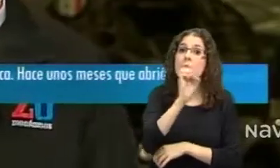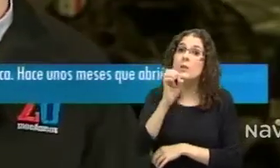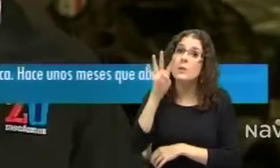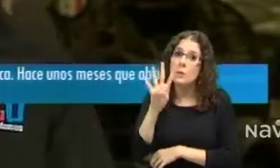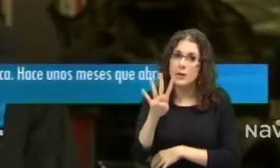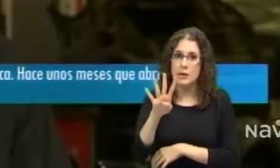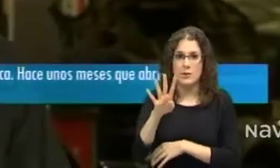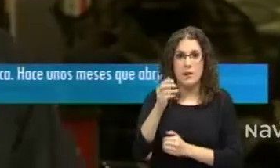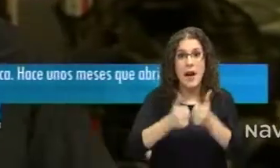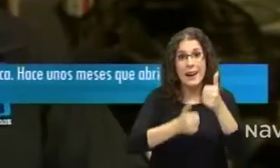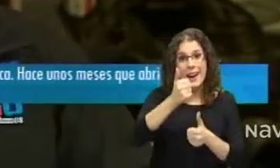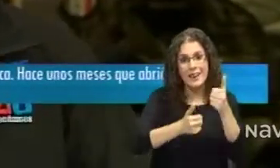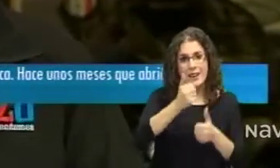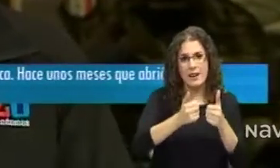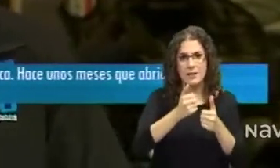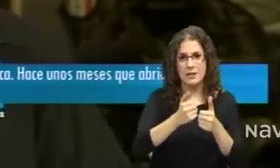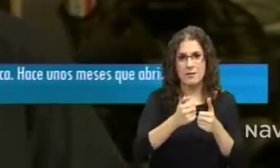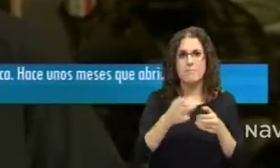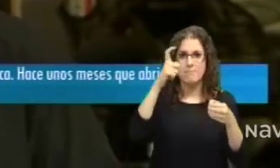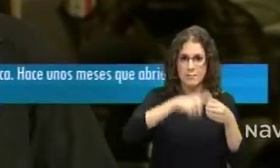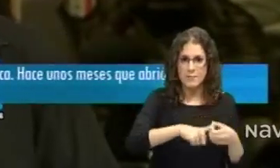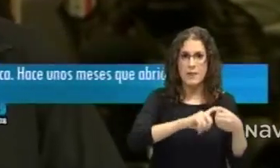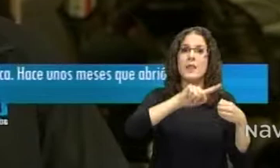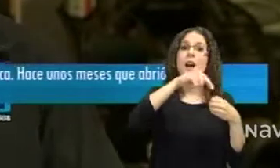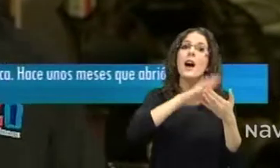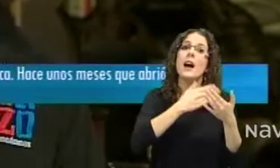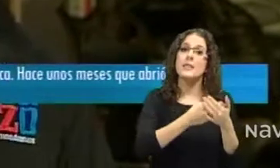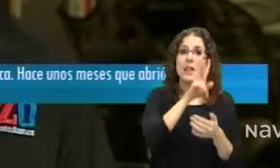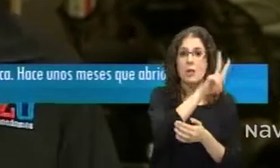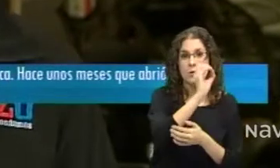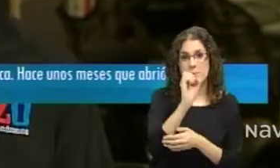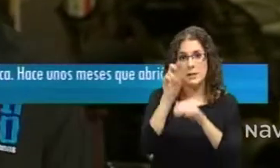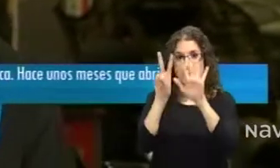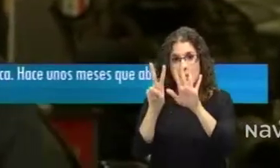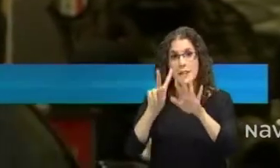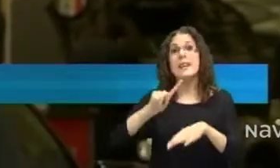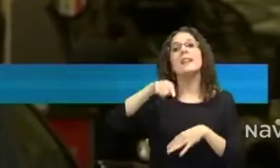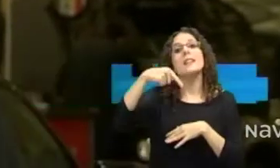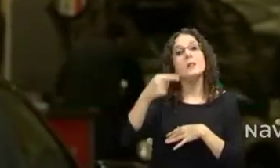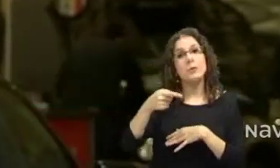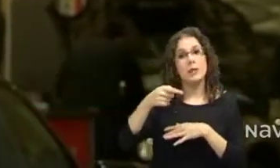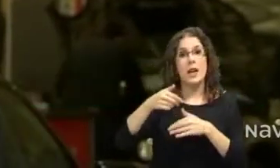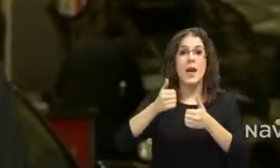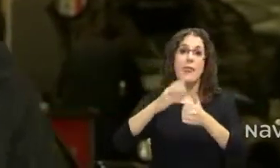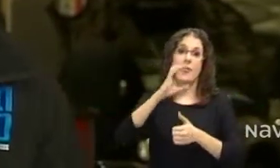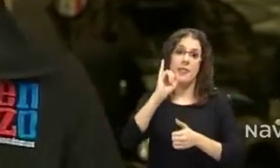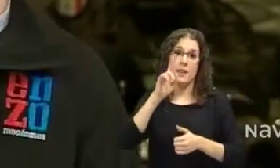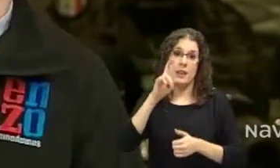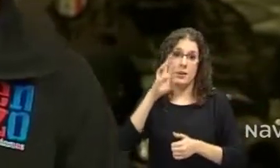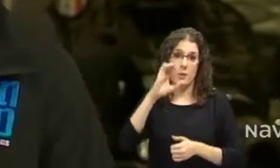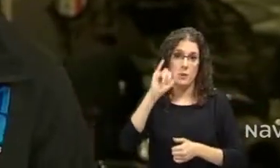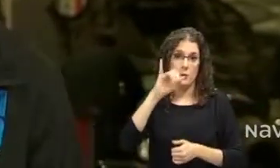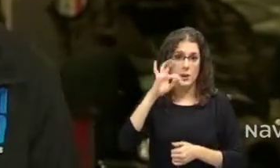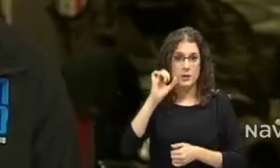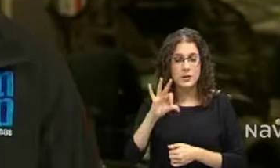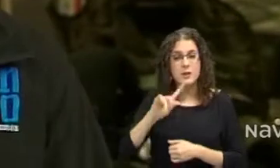y en el 2007 pasé al mundo de los circuitos. En el 2008 corrí el campeonato de España de circuitos con